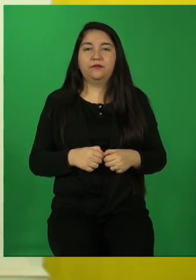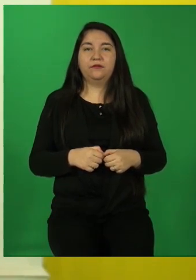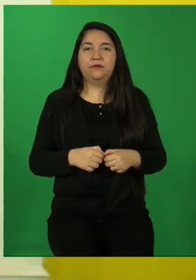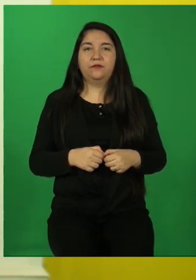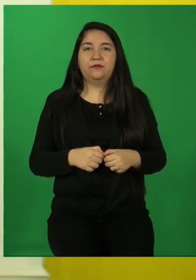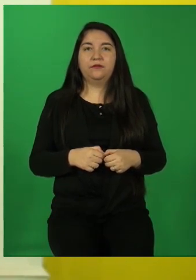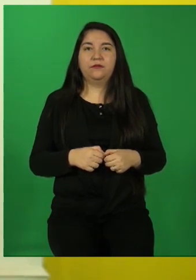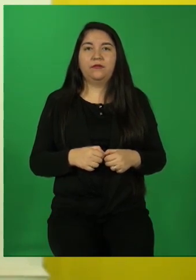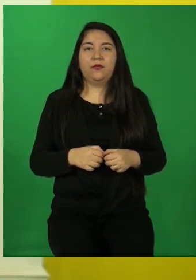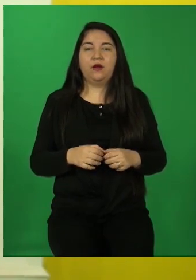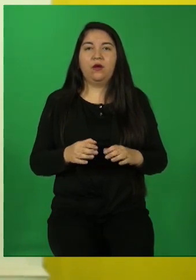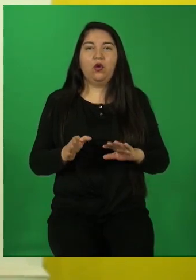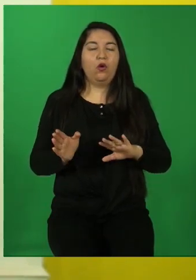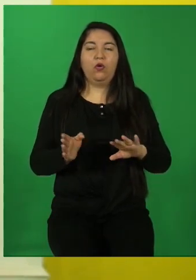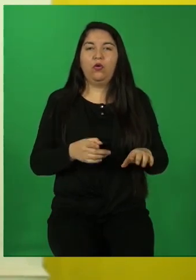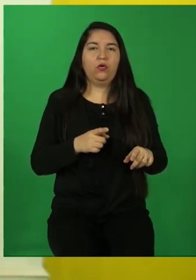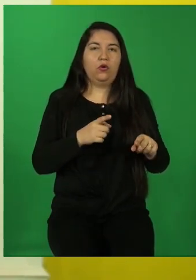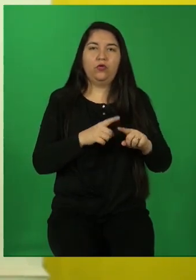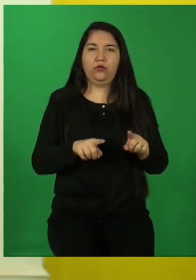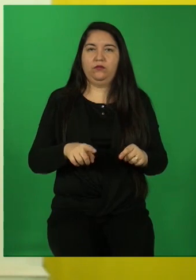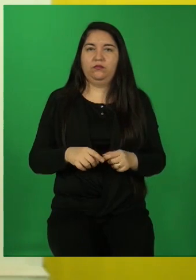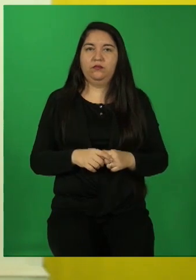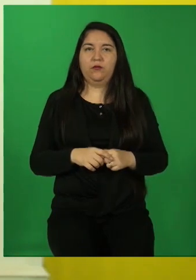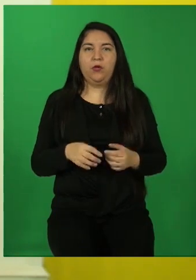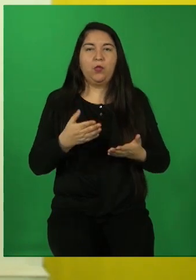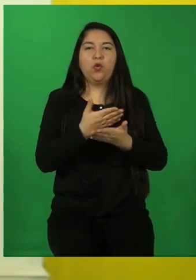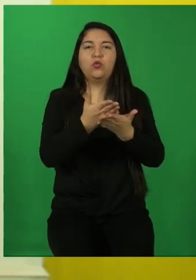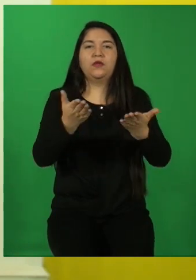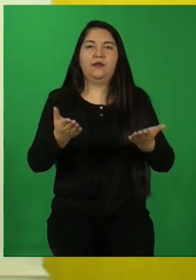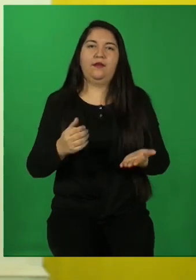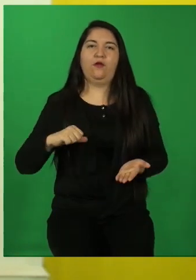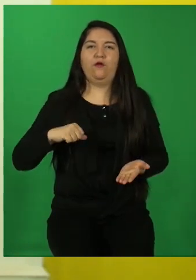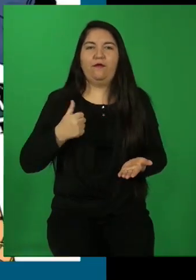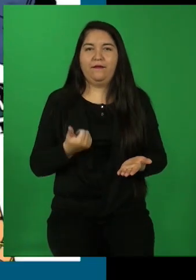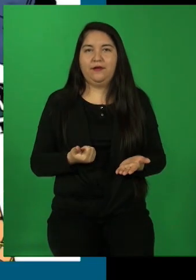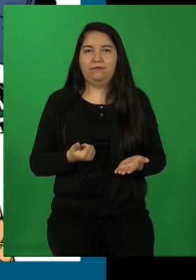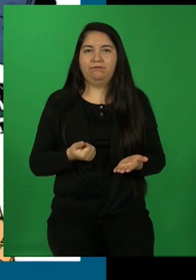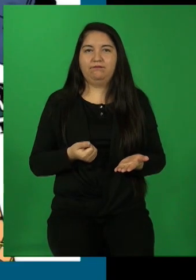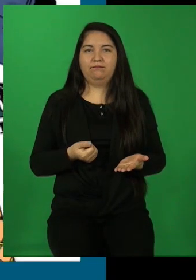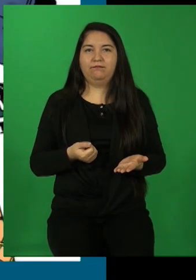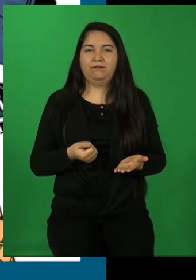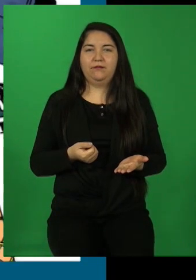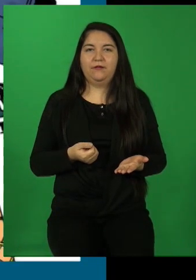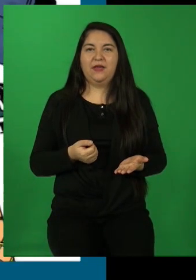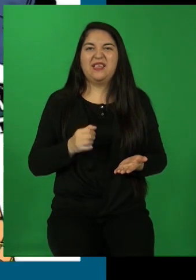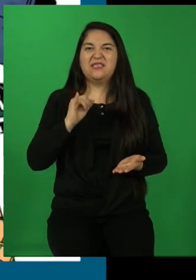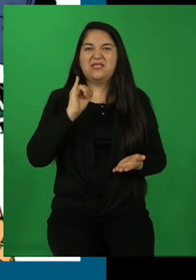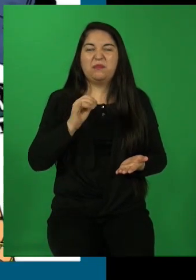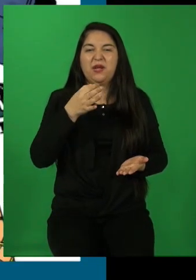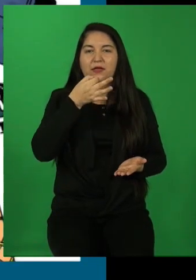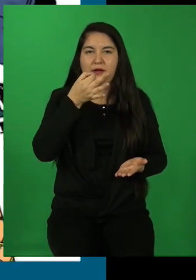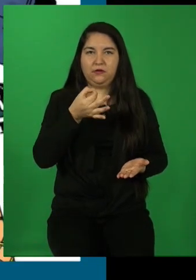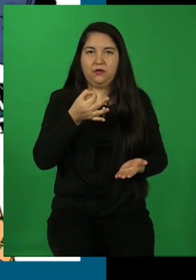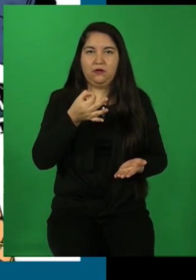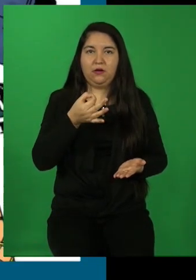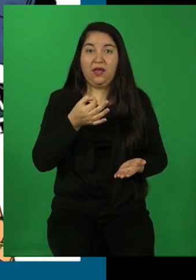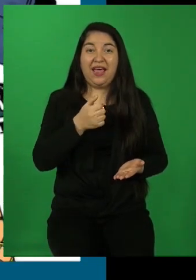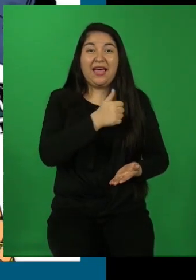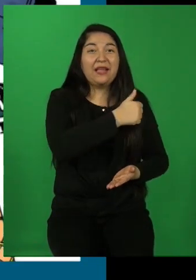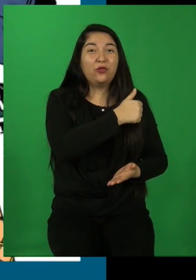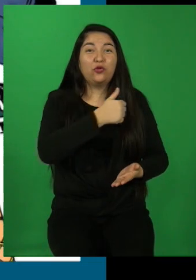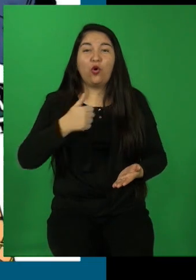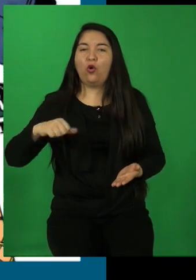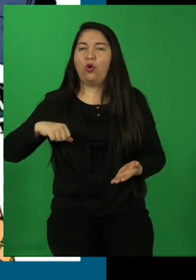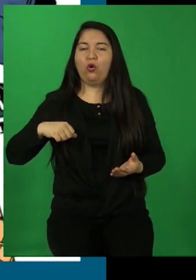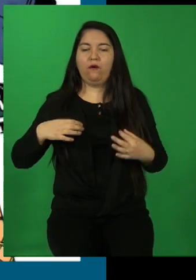También el estereotipo donde están ustedes, el de la juventud. Siempre son catalogados ustedes como